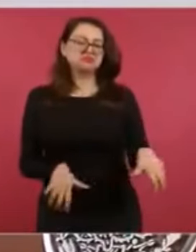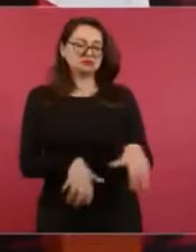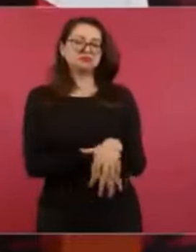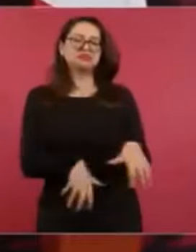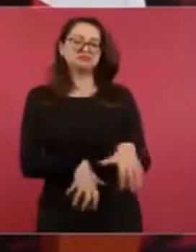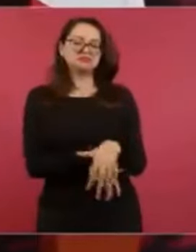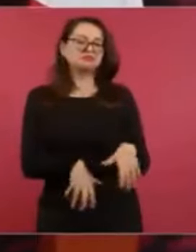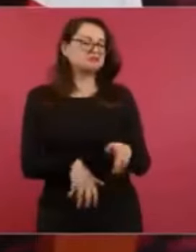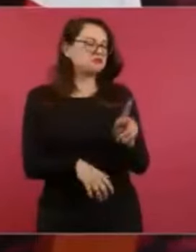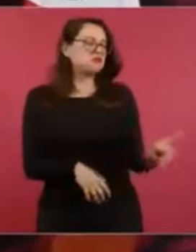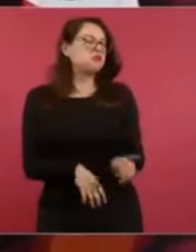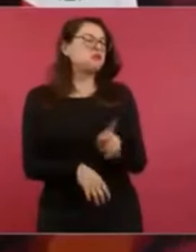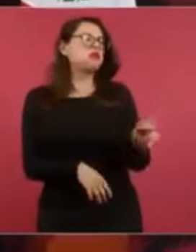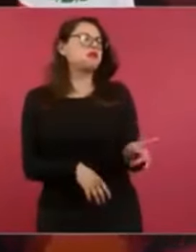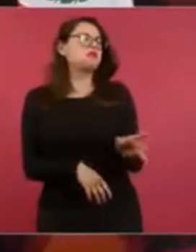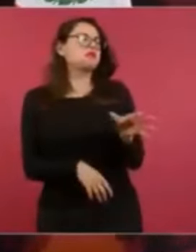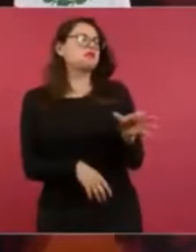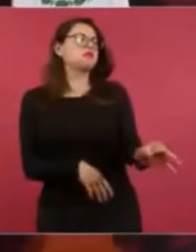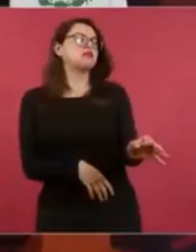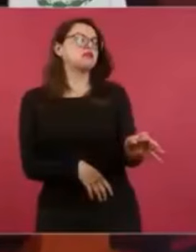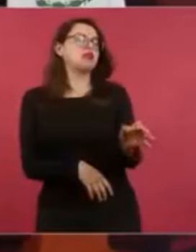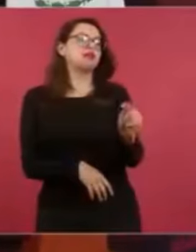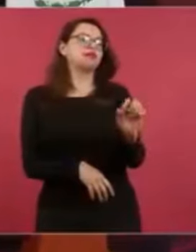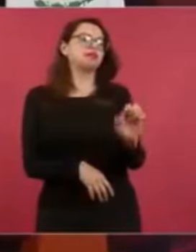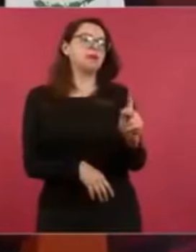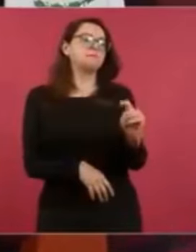de Tepetitán, Macuspada, Tabasco,